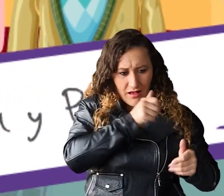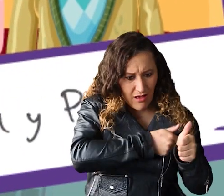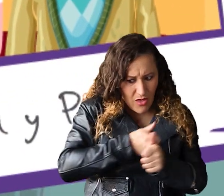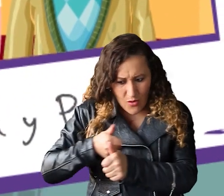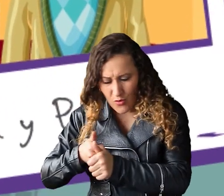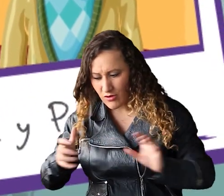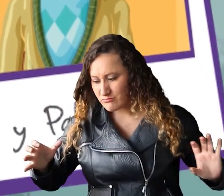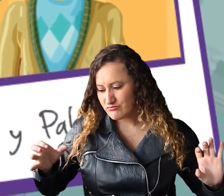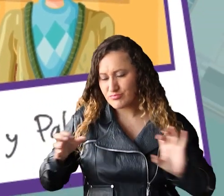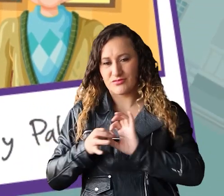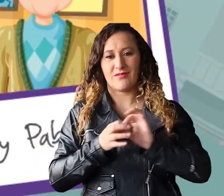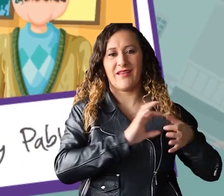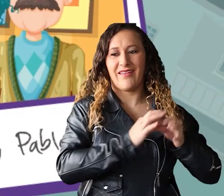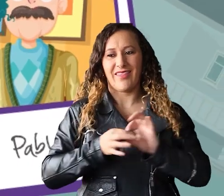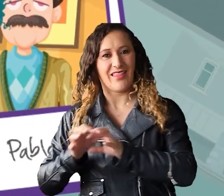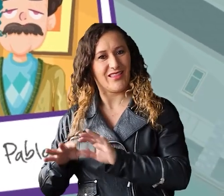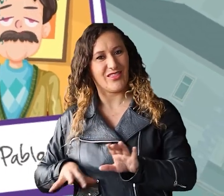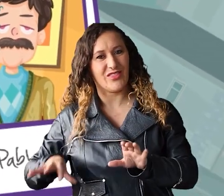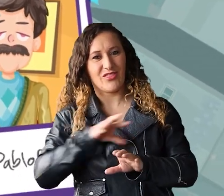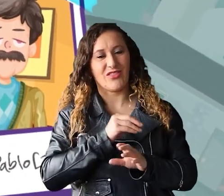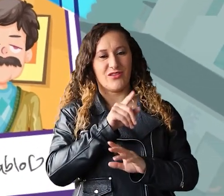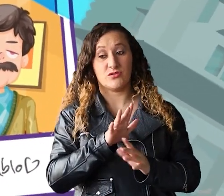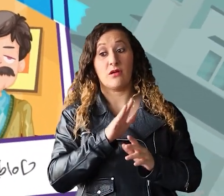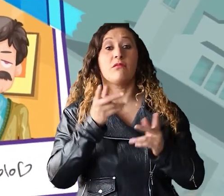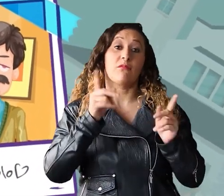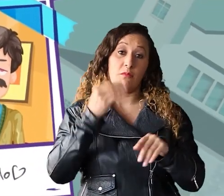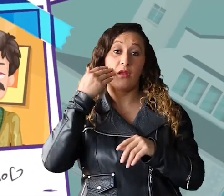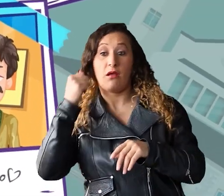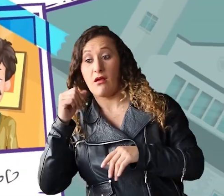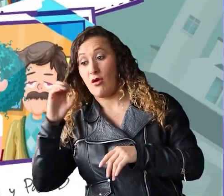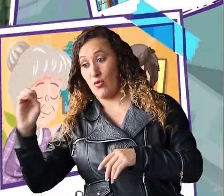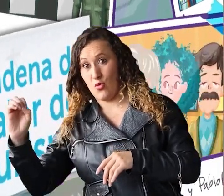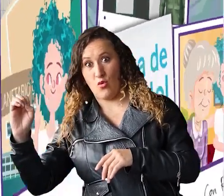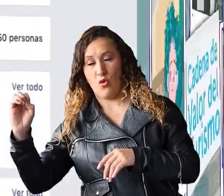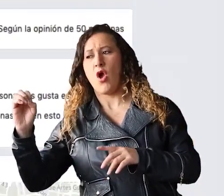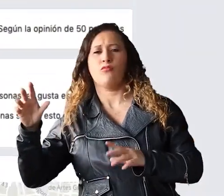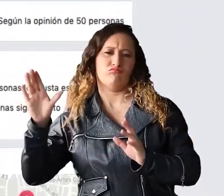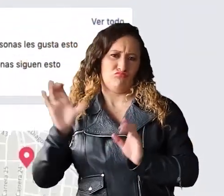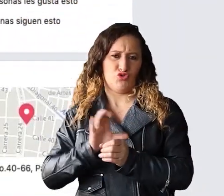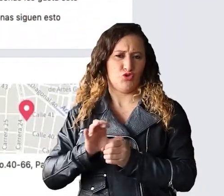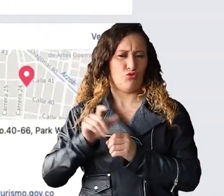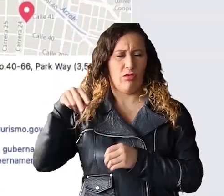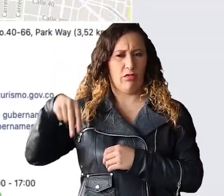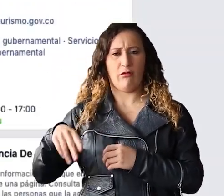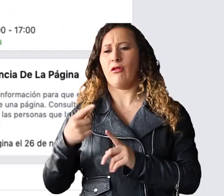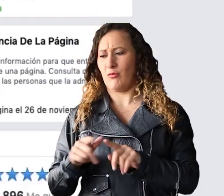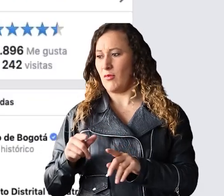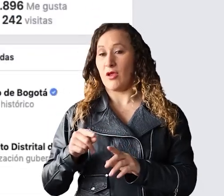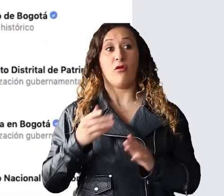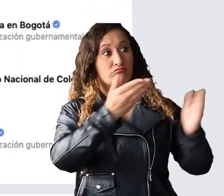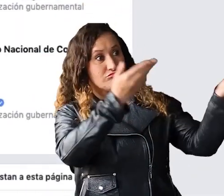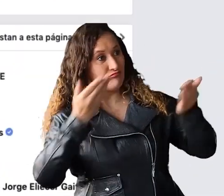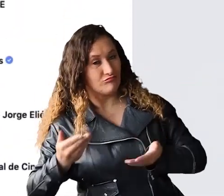Así mismo, con Doña Rosa o Pablo, que son ciudadanos, y al recibir a Shannon, se convierten en sus anfitriones de ciudad.